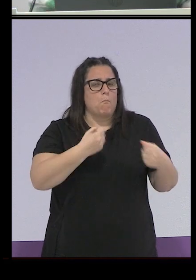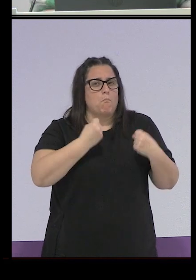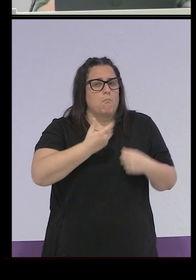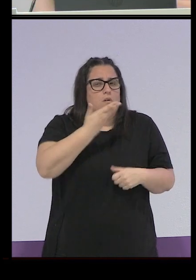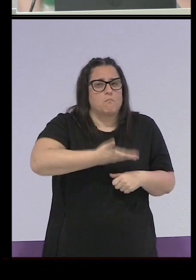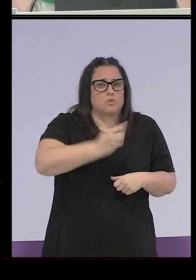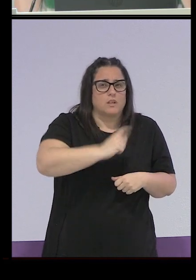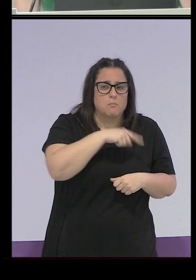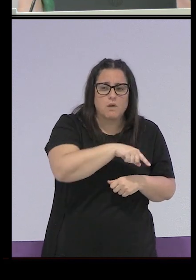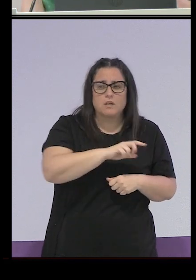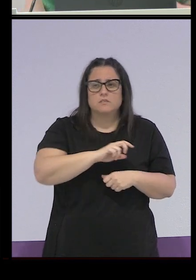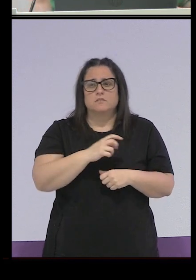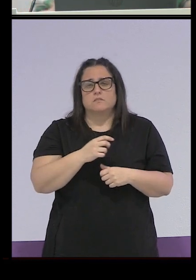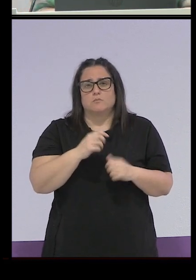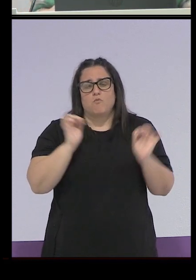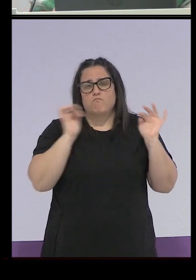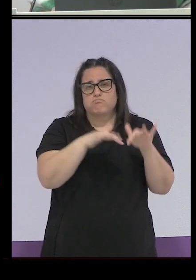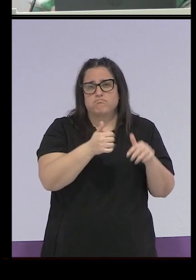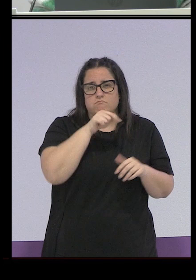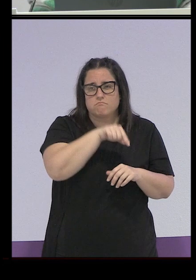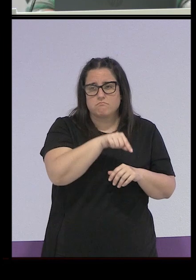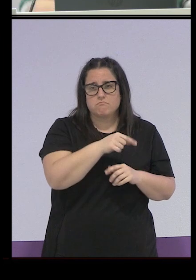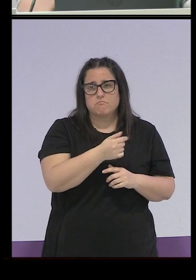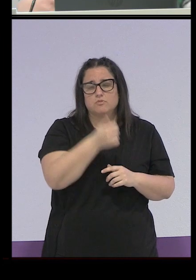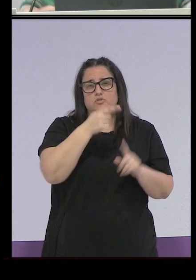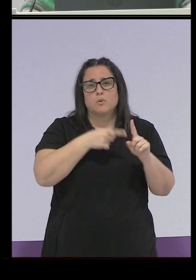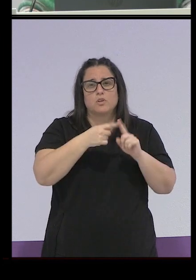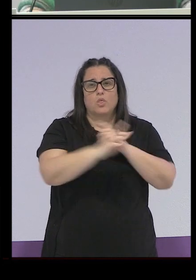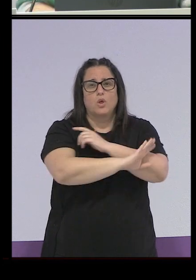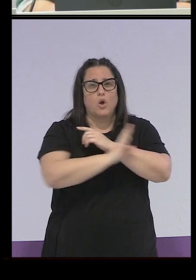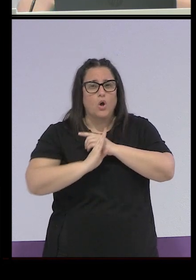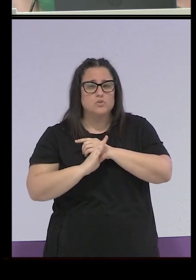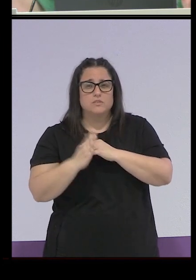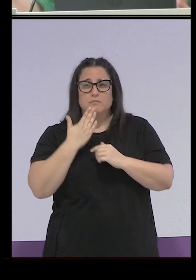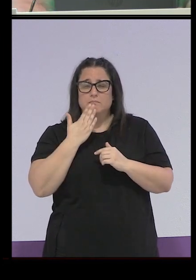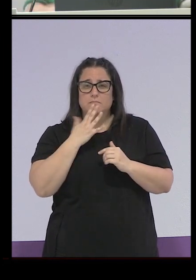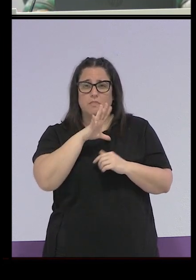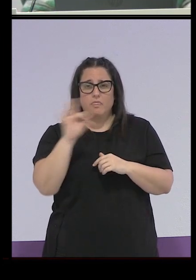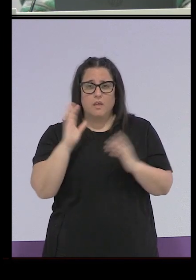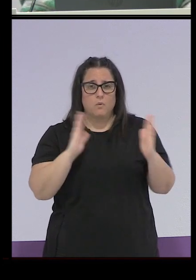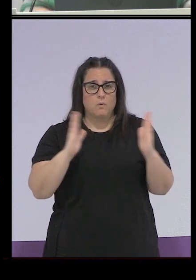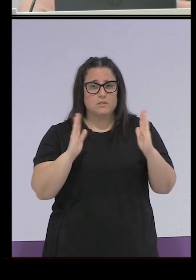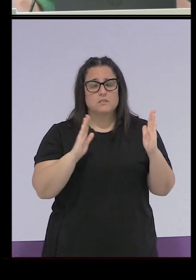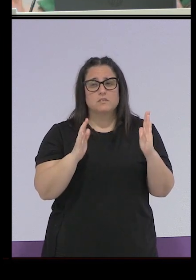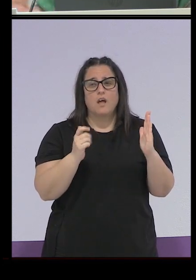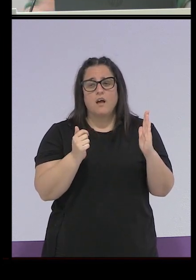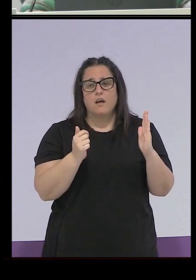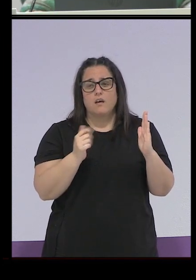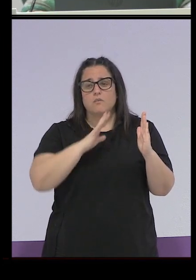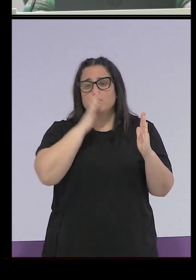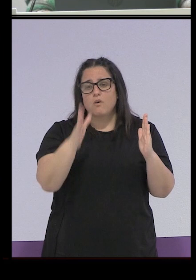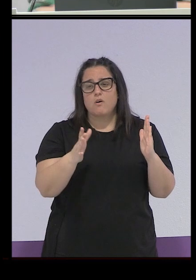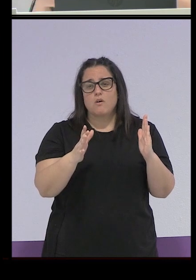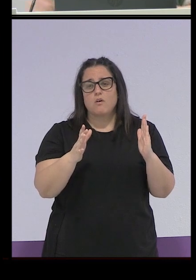provincias más calientes, decían, sobre todo provincias de costa. A partir de los años 50, con la apertura de España al turismo